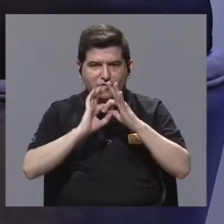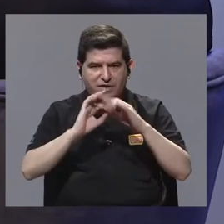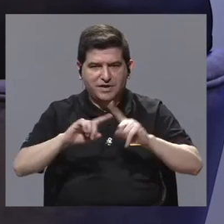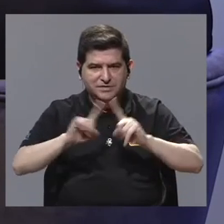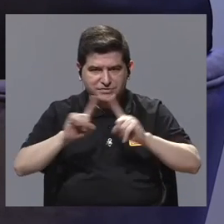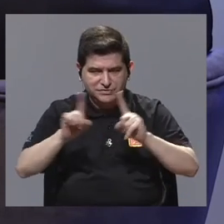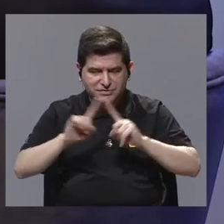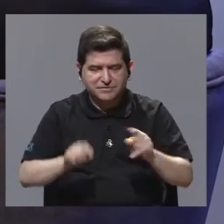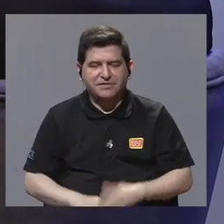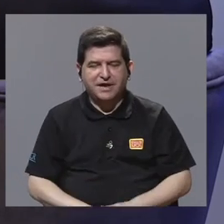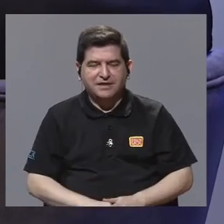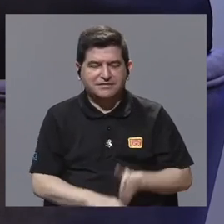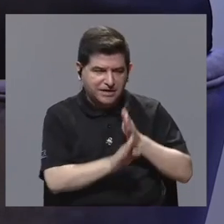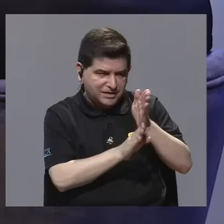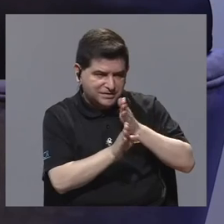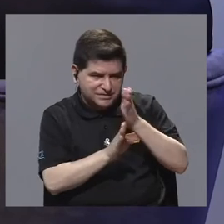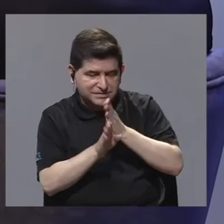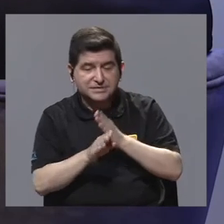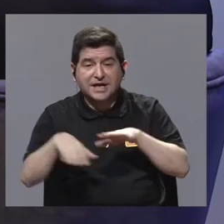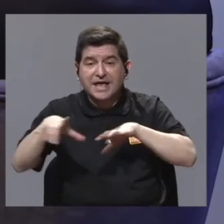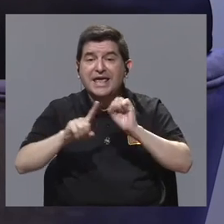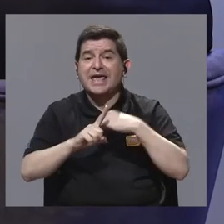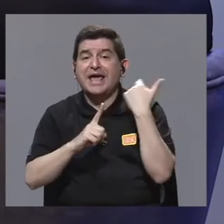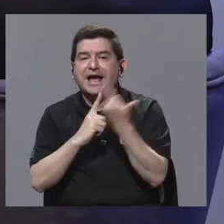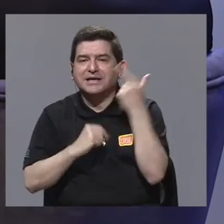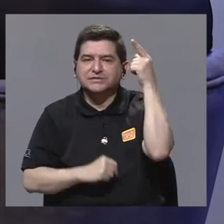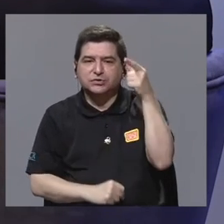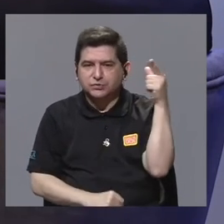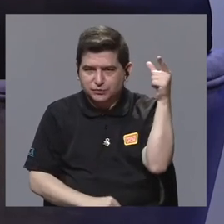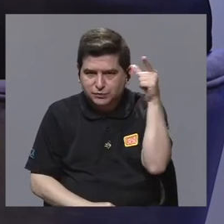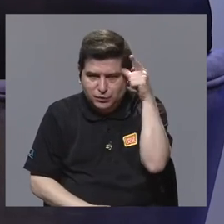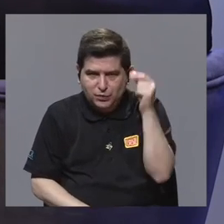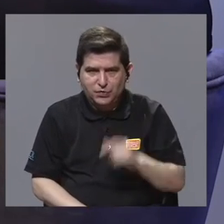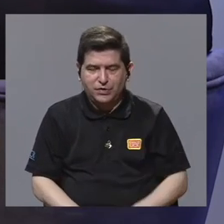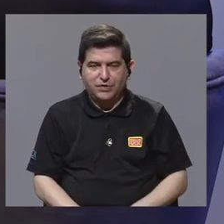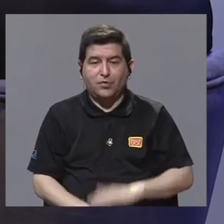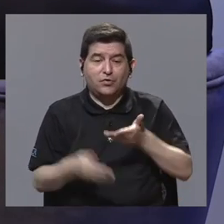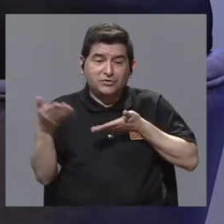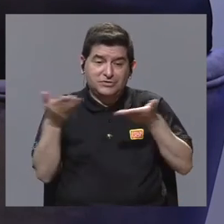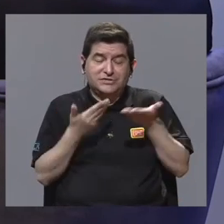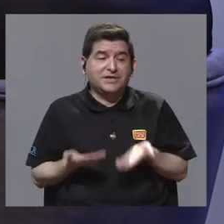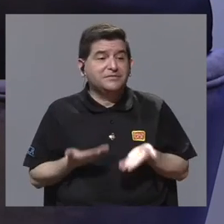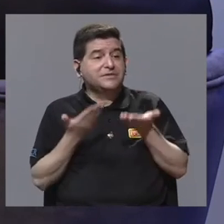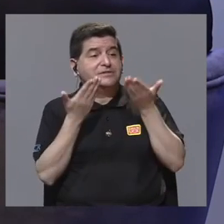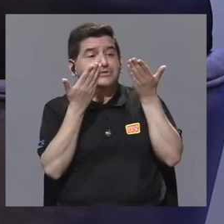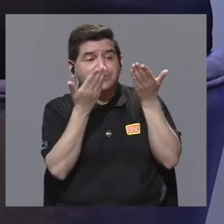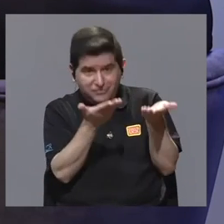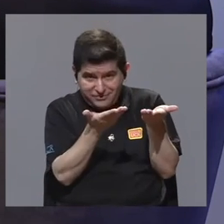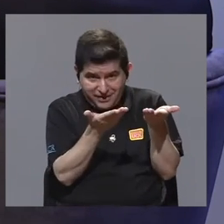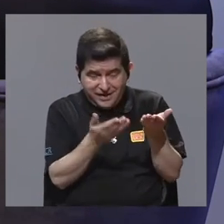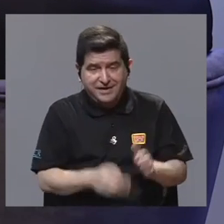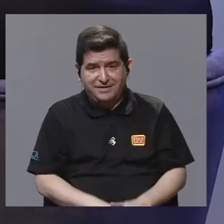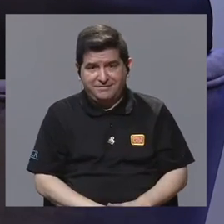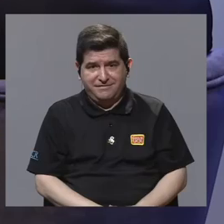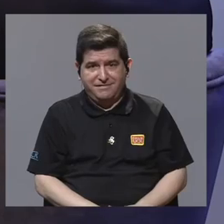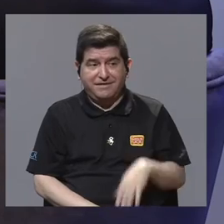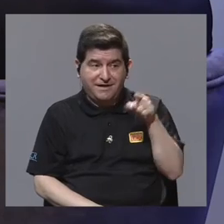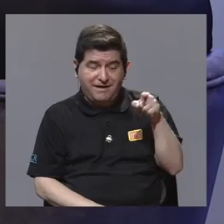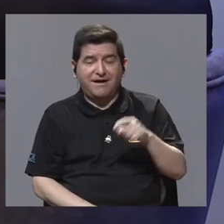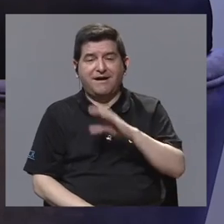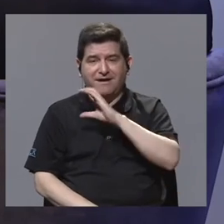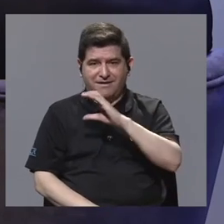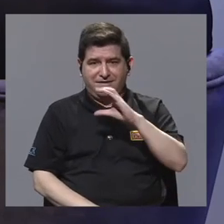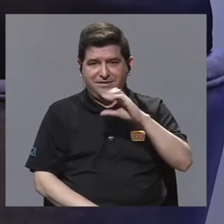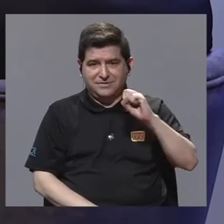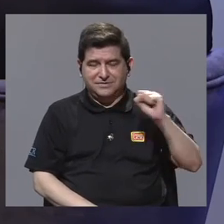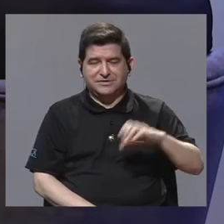estas disciplinas. Y en acción social, obviamente, pues es el servicio que se le va a presentar, o se le va a prestar a la